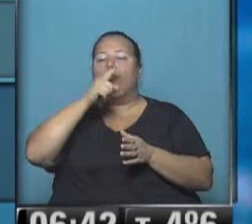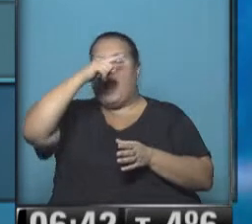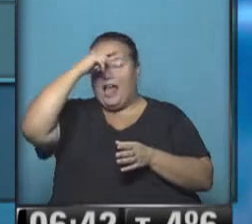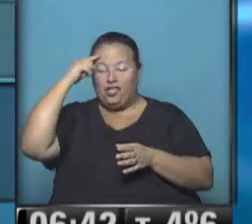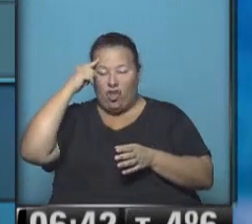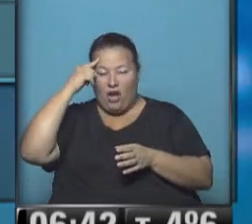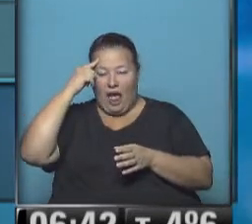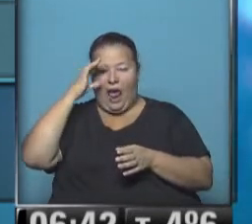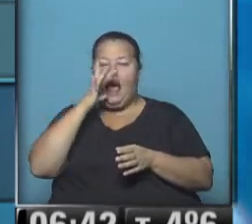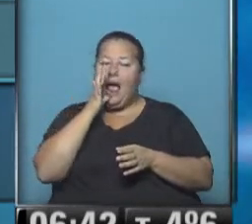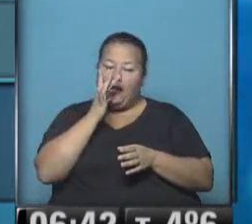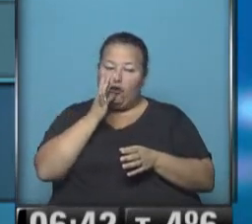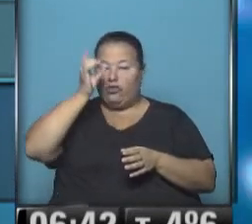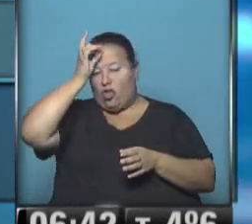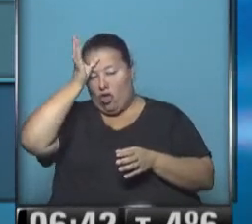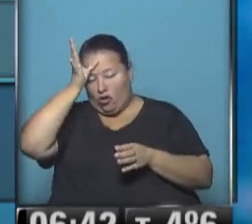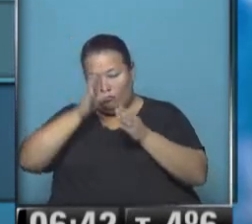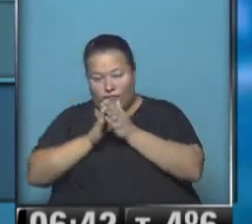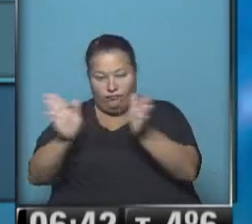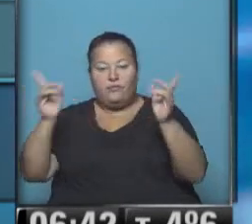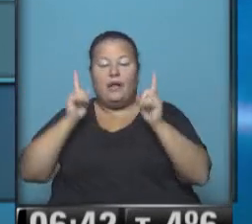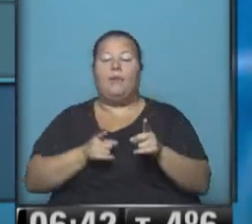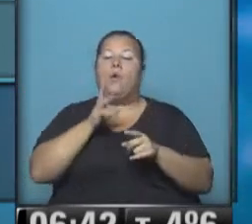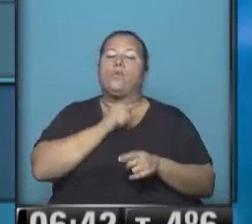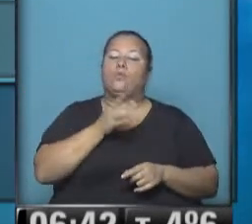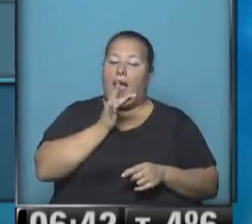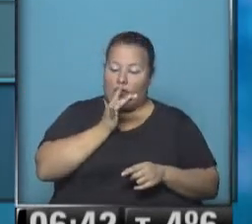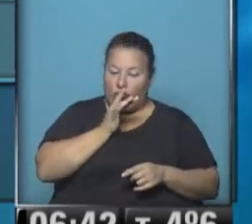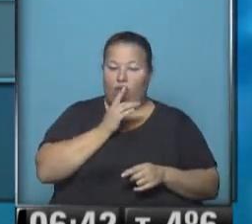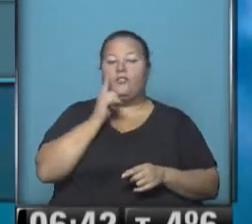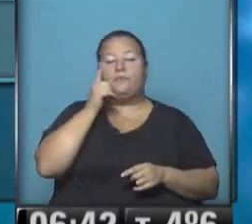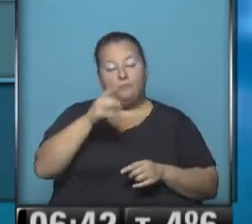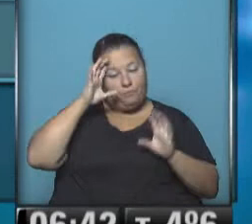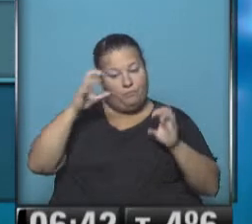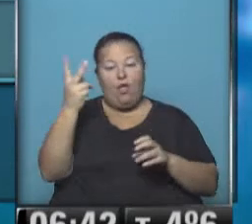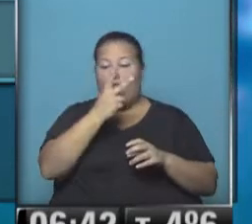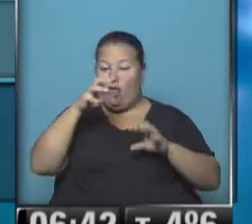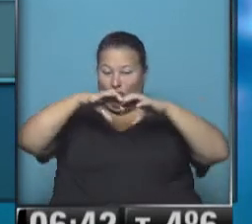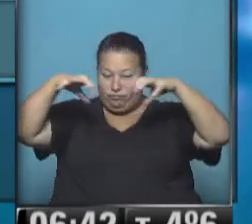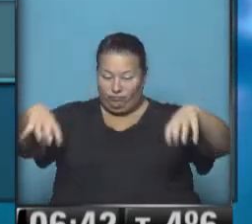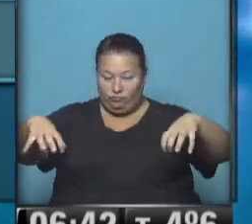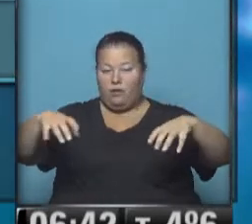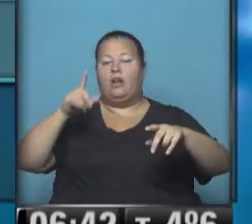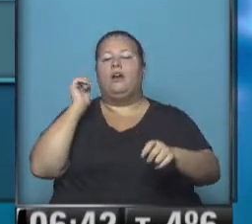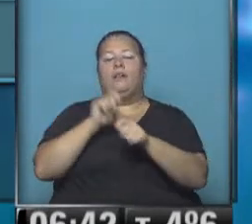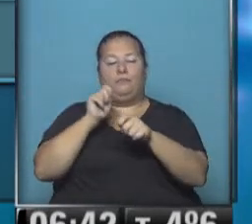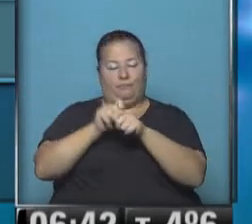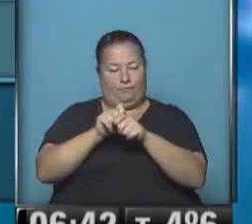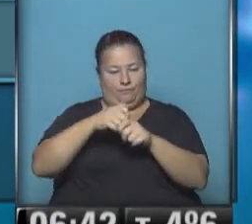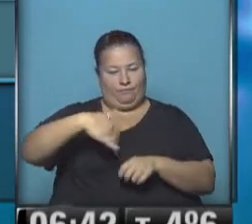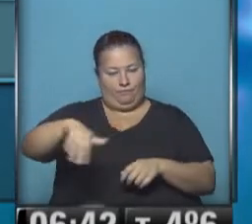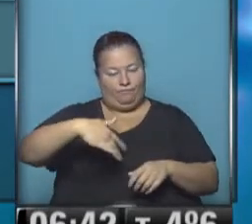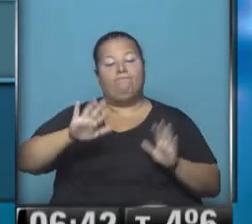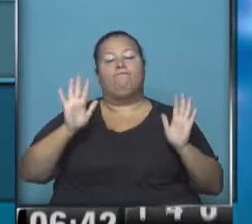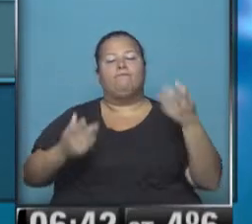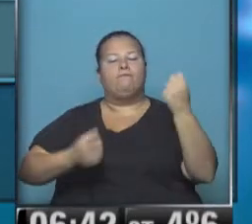14-12, y en este caso en la Ruta 14. Bueno, tengan en cuenta que en ambos puntos se están realizando obras, así que